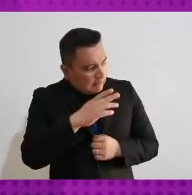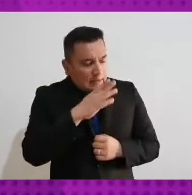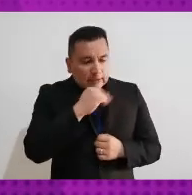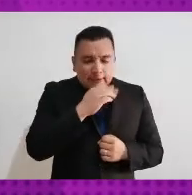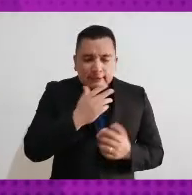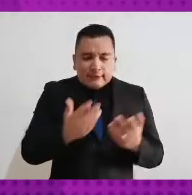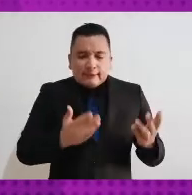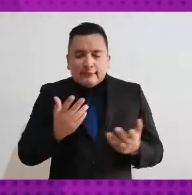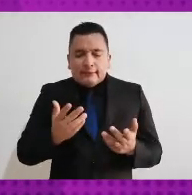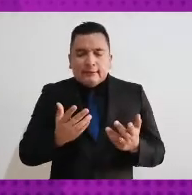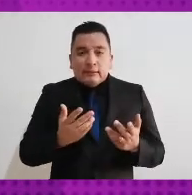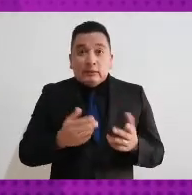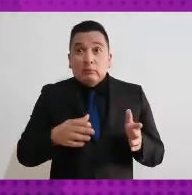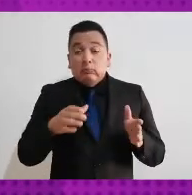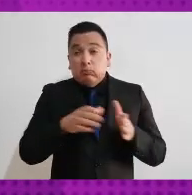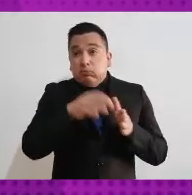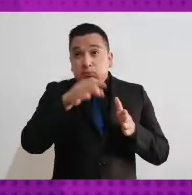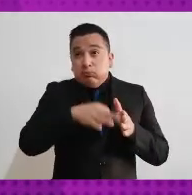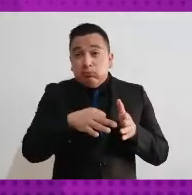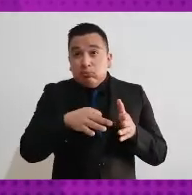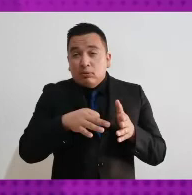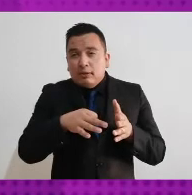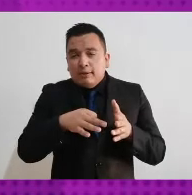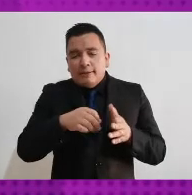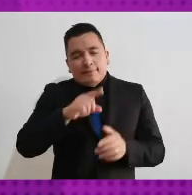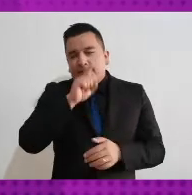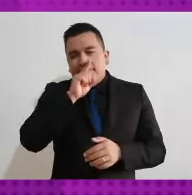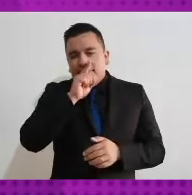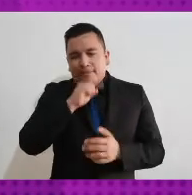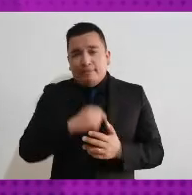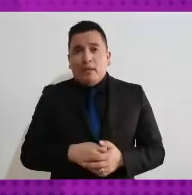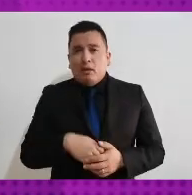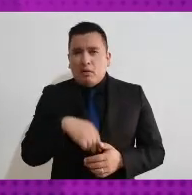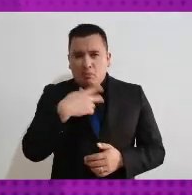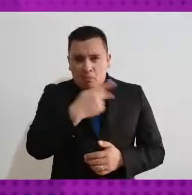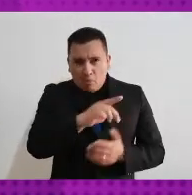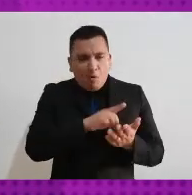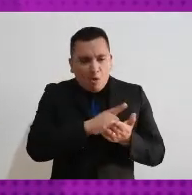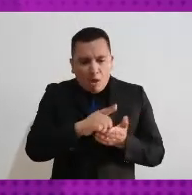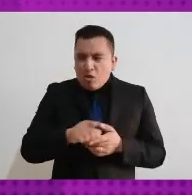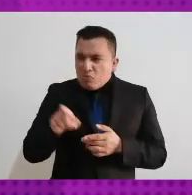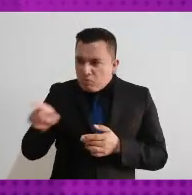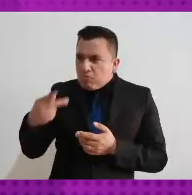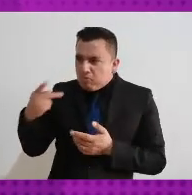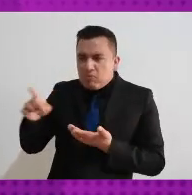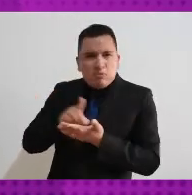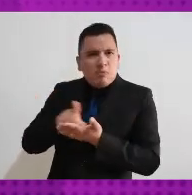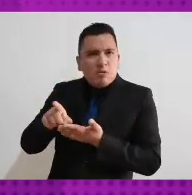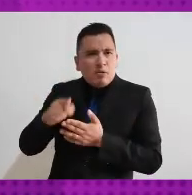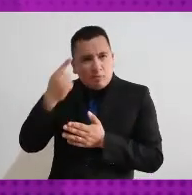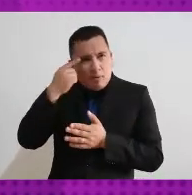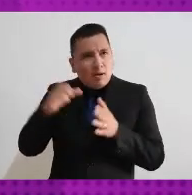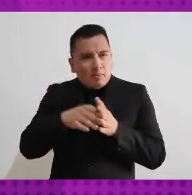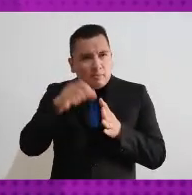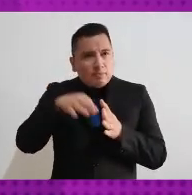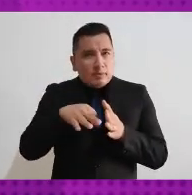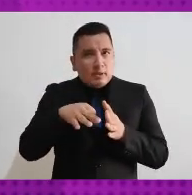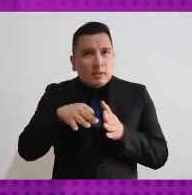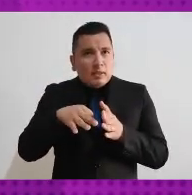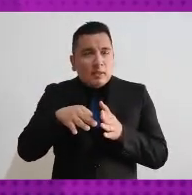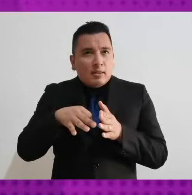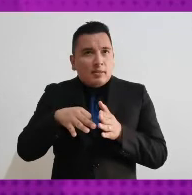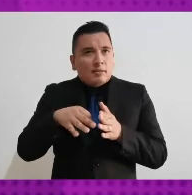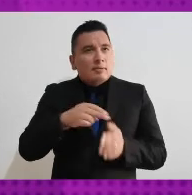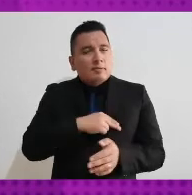el pretexto para que una persona que tiene el derecho de ejercer su voto deje de hacerlo